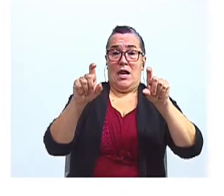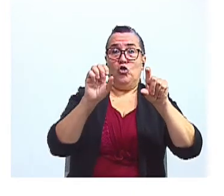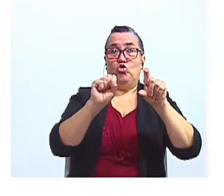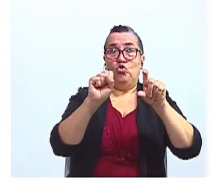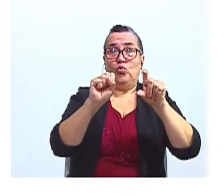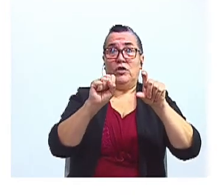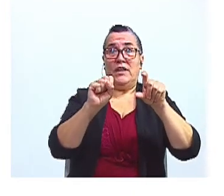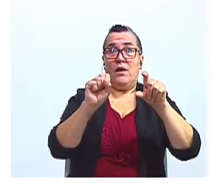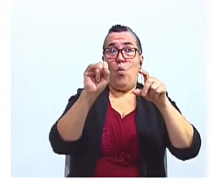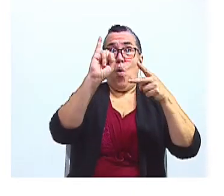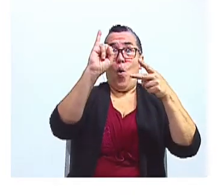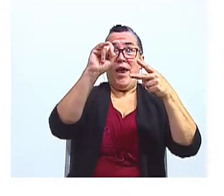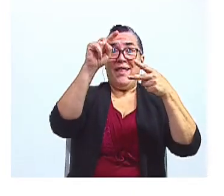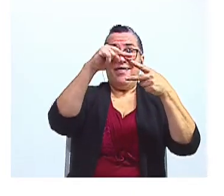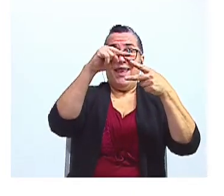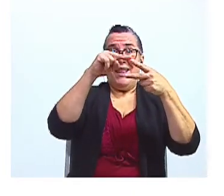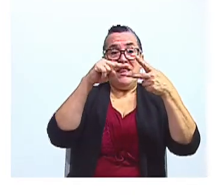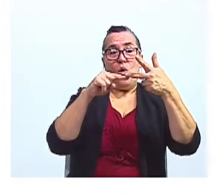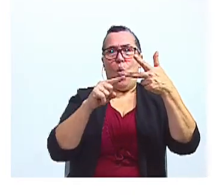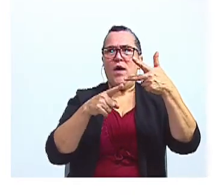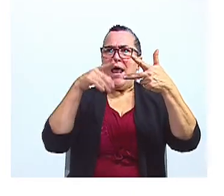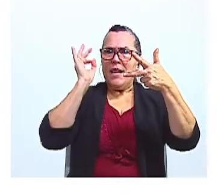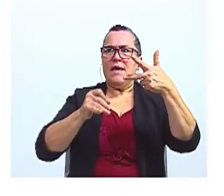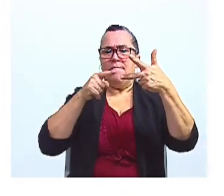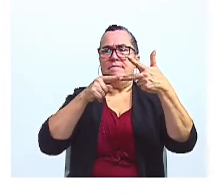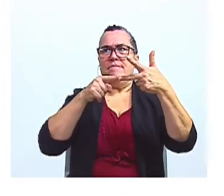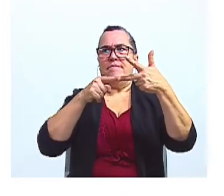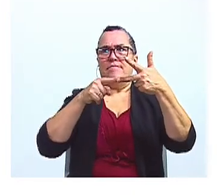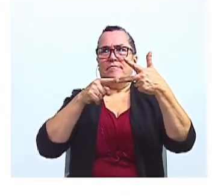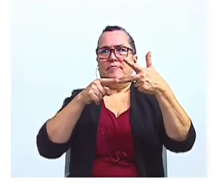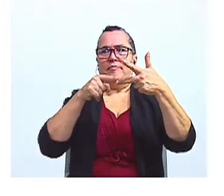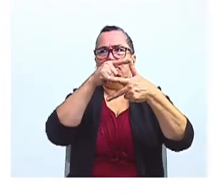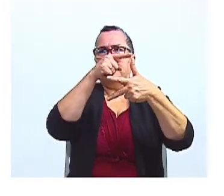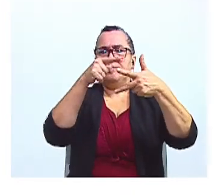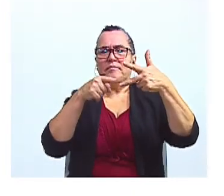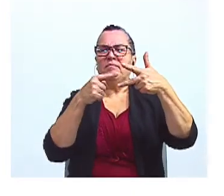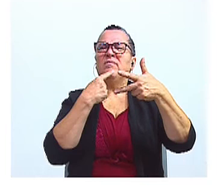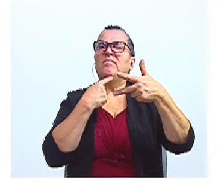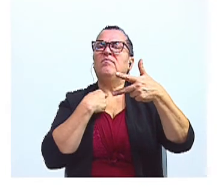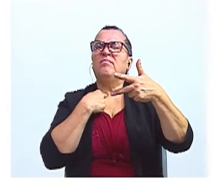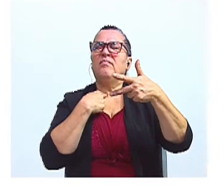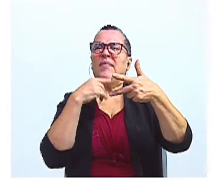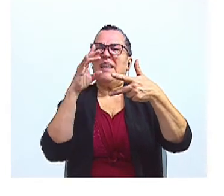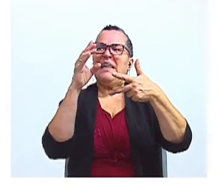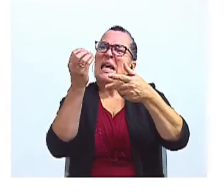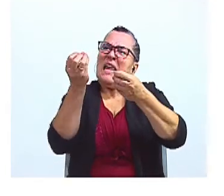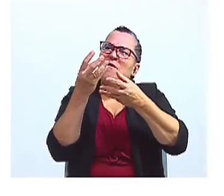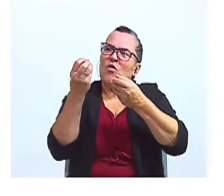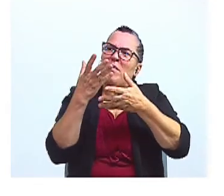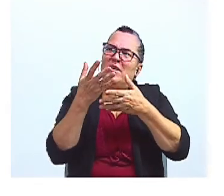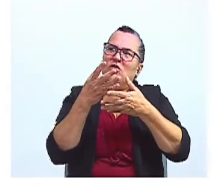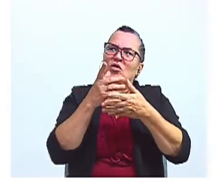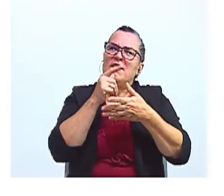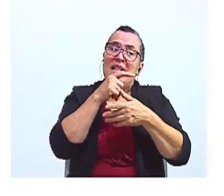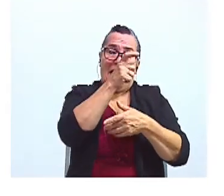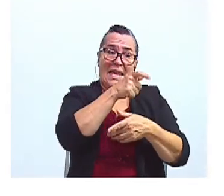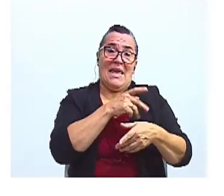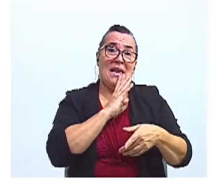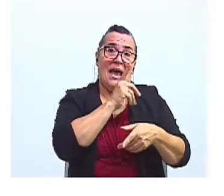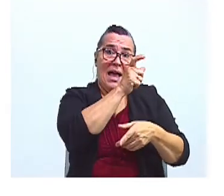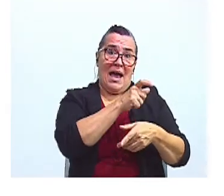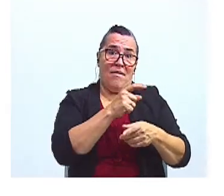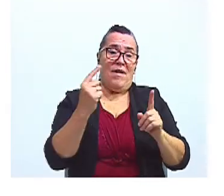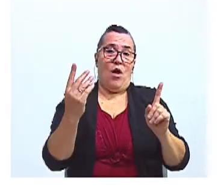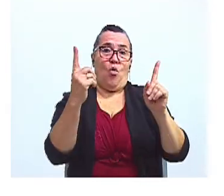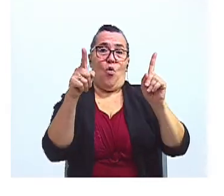modo indicativo y el modo imperativo. Estos modos me van a decir cierta información del hablante frente